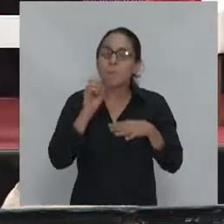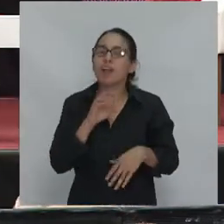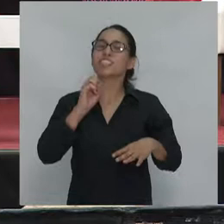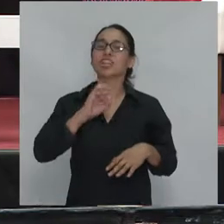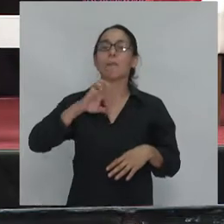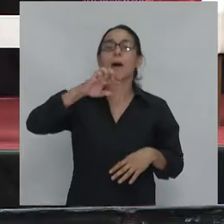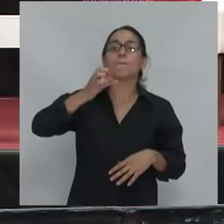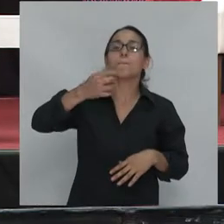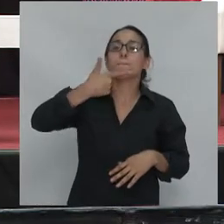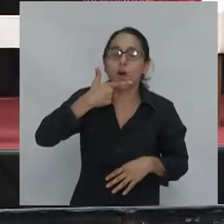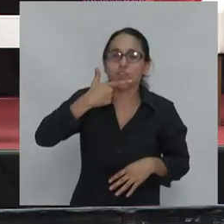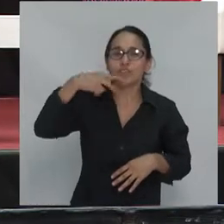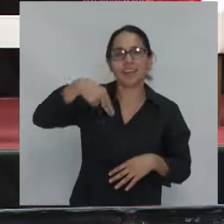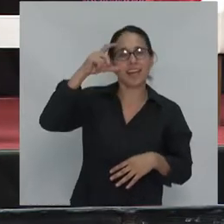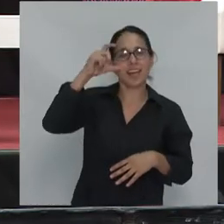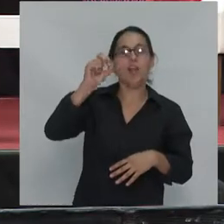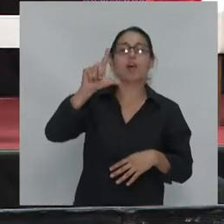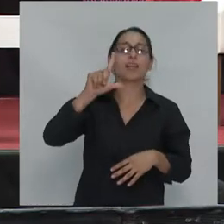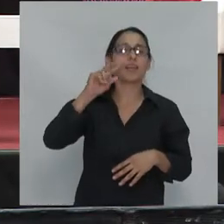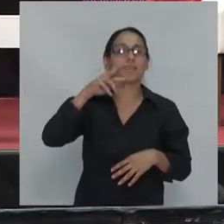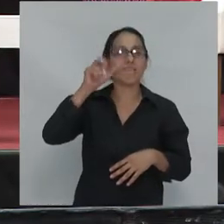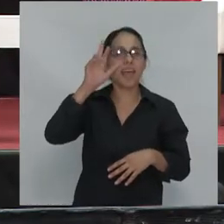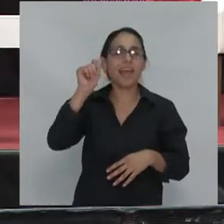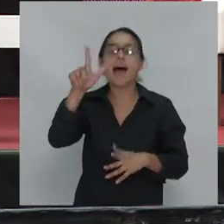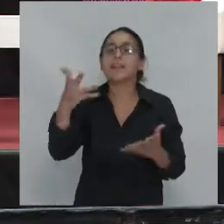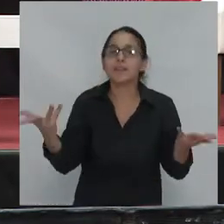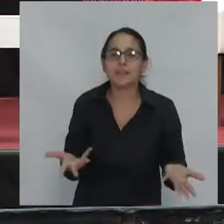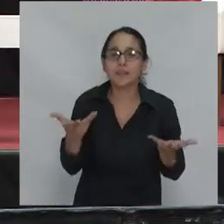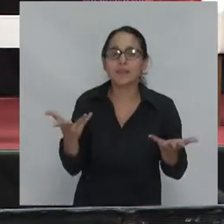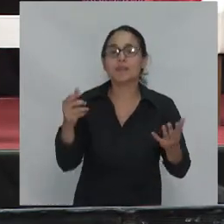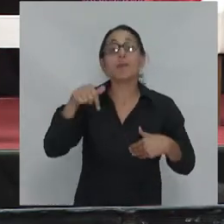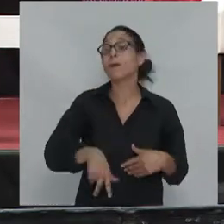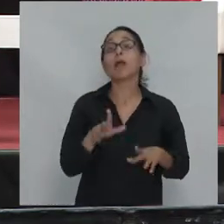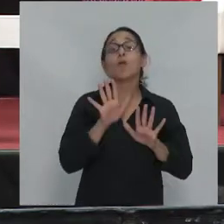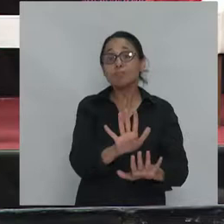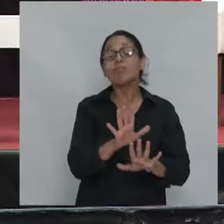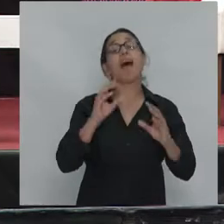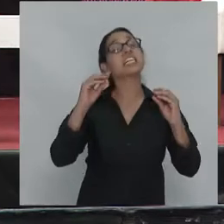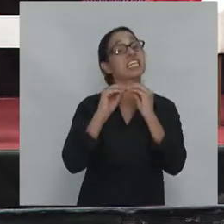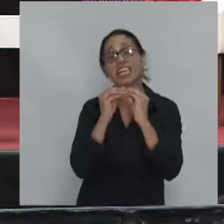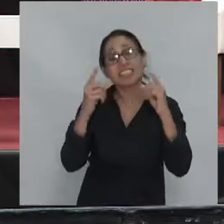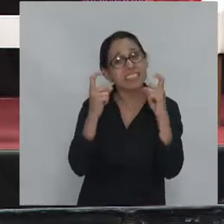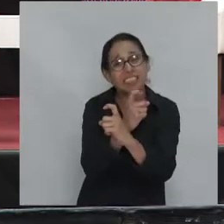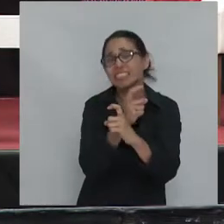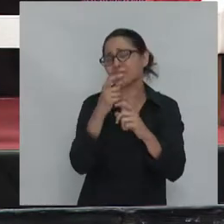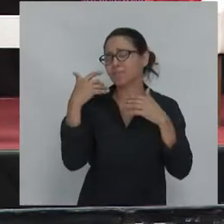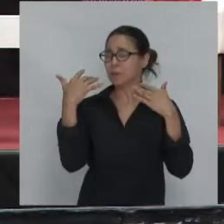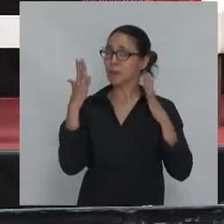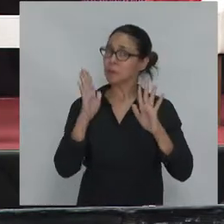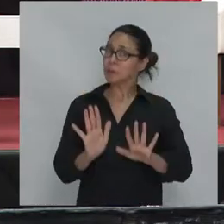yo no sé de otra manera pero es una crisis seria